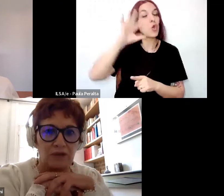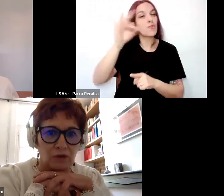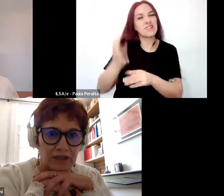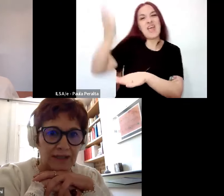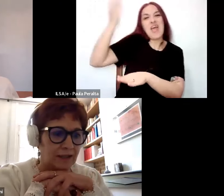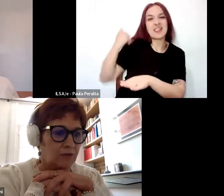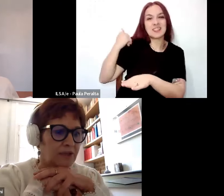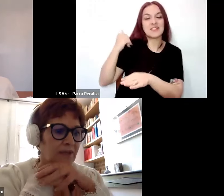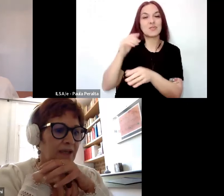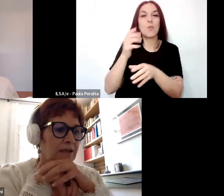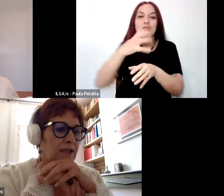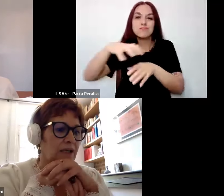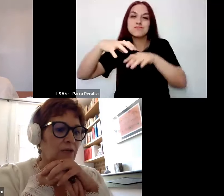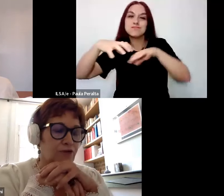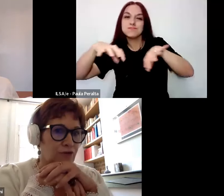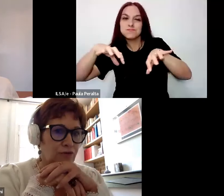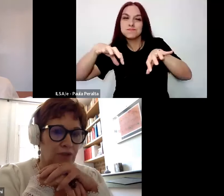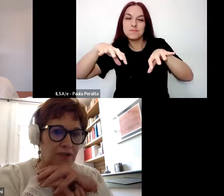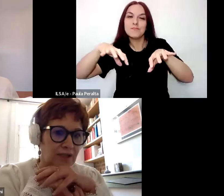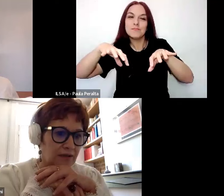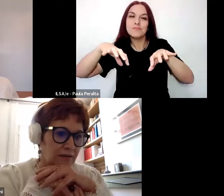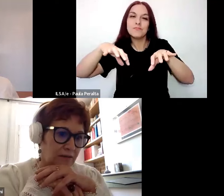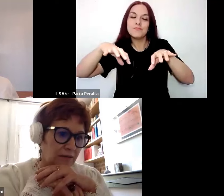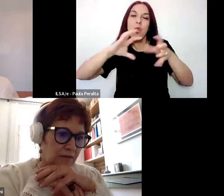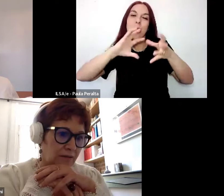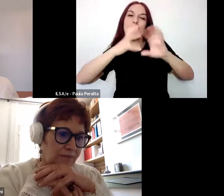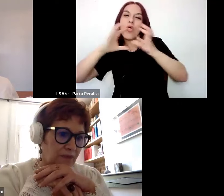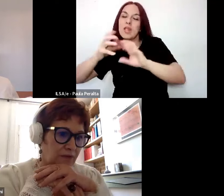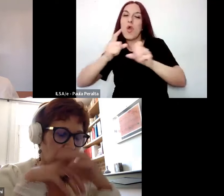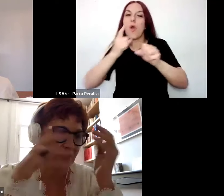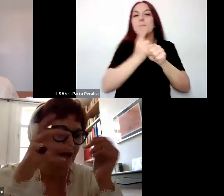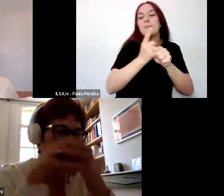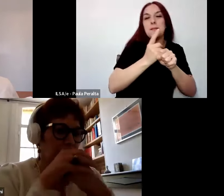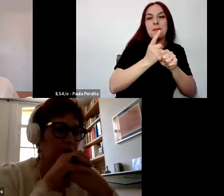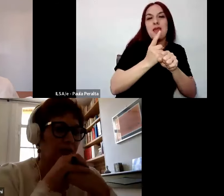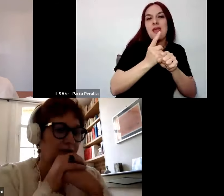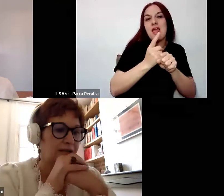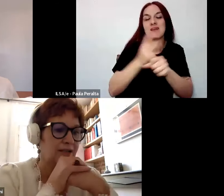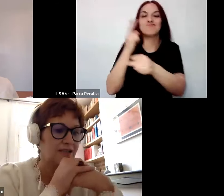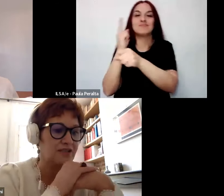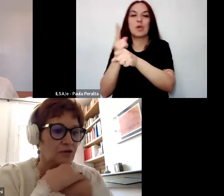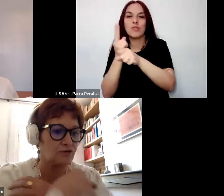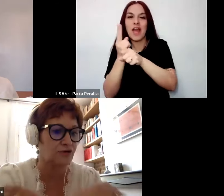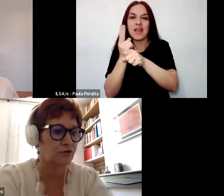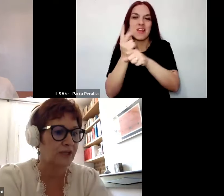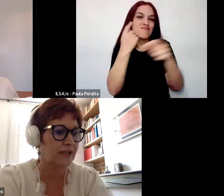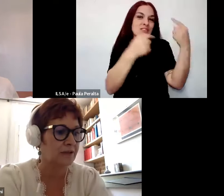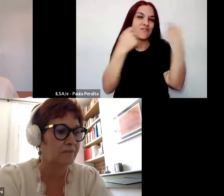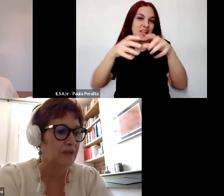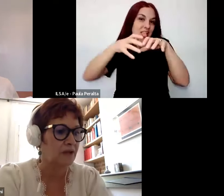separación de modelo de formación entre el primer ciclo y el segundo ciclo, es decir, escuela primaria y escuela